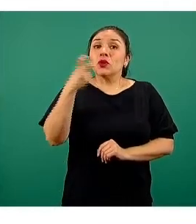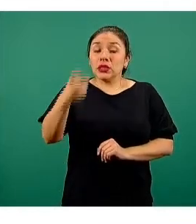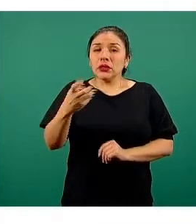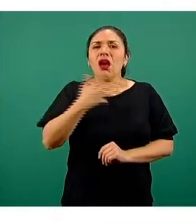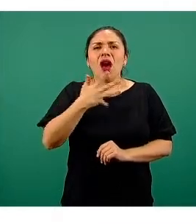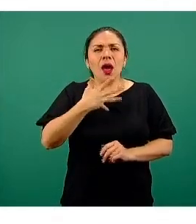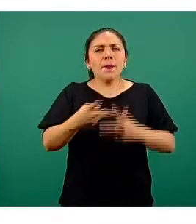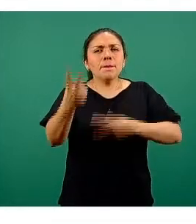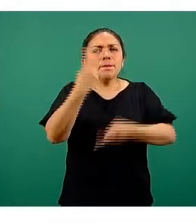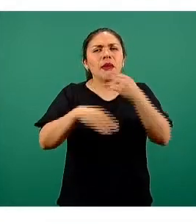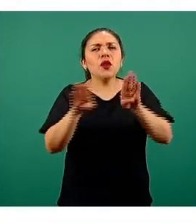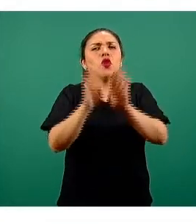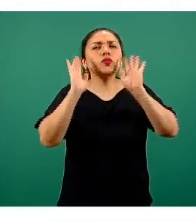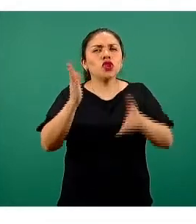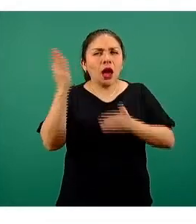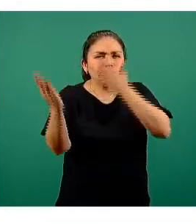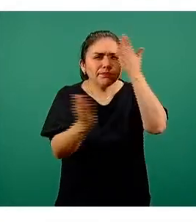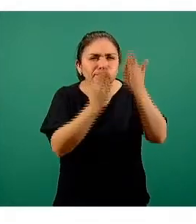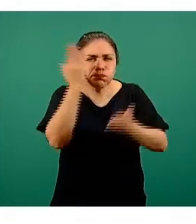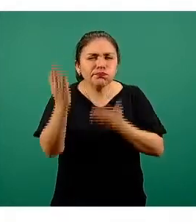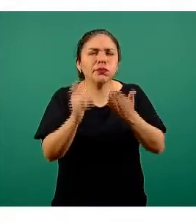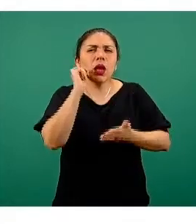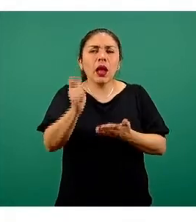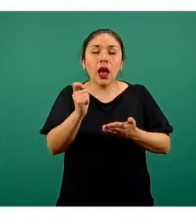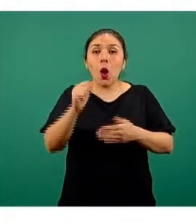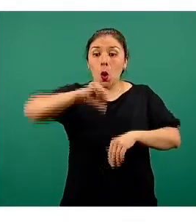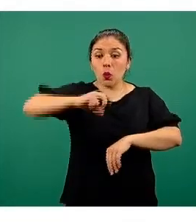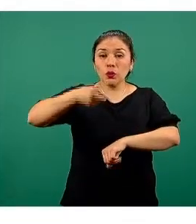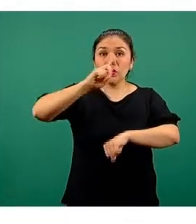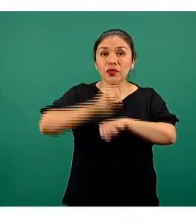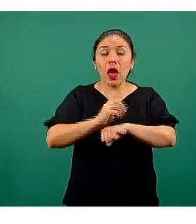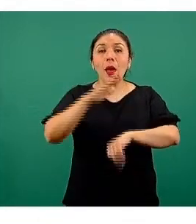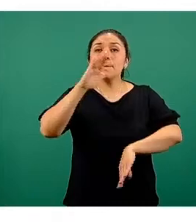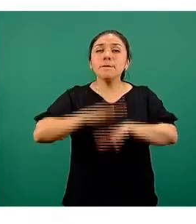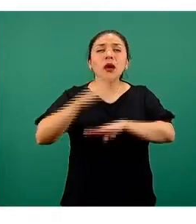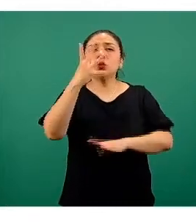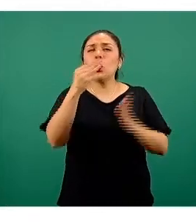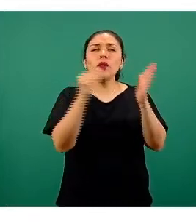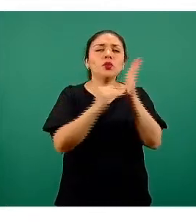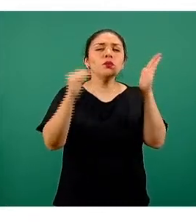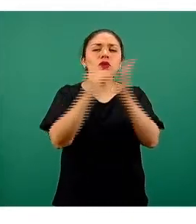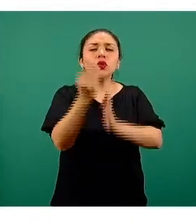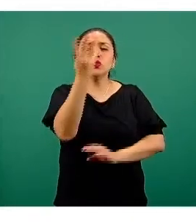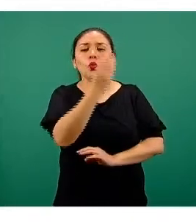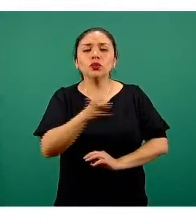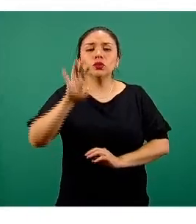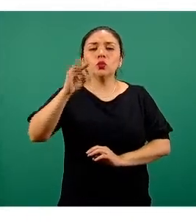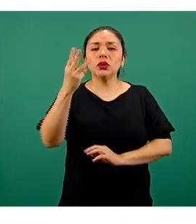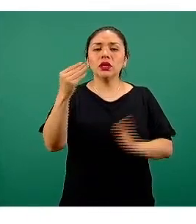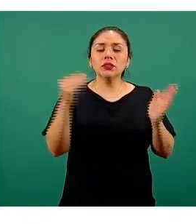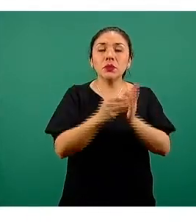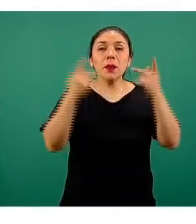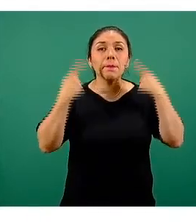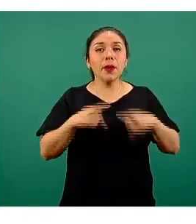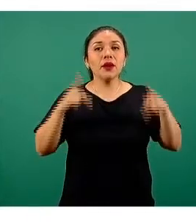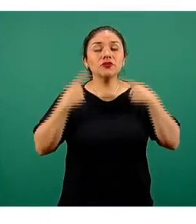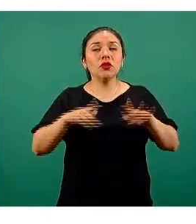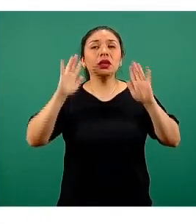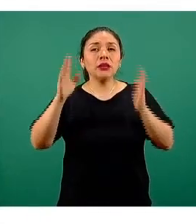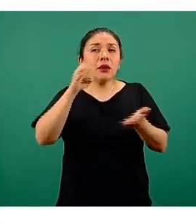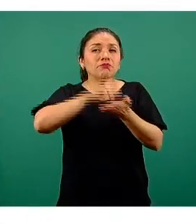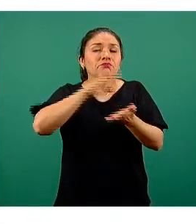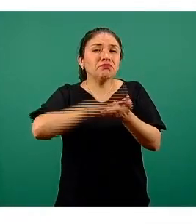obtenemos de haber estudiado allá para el día de hoy más de 4.443.000 personas que fueron